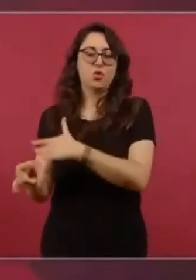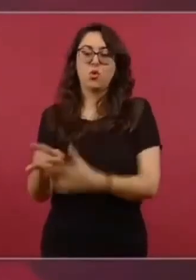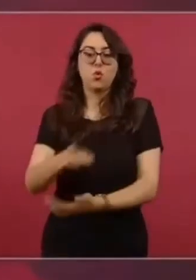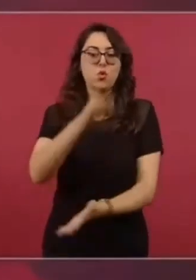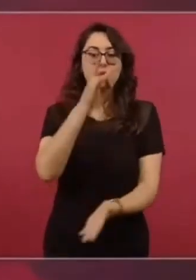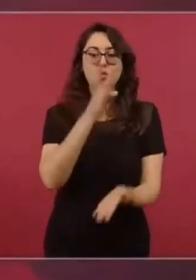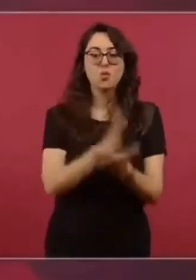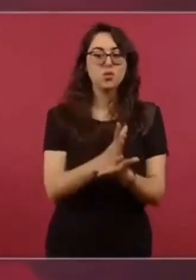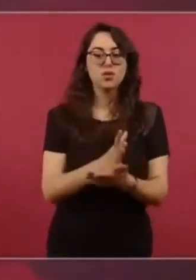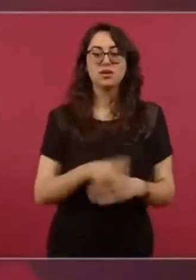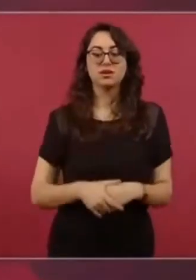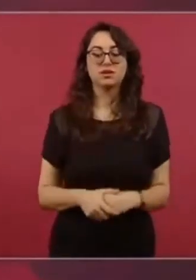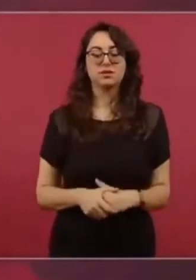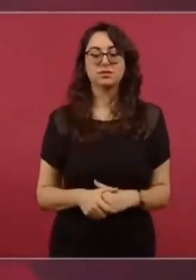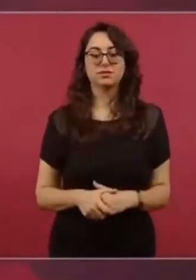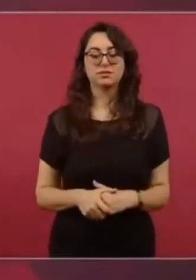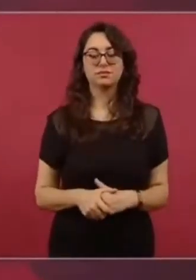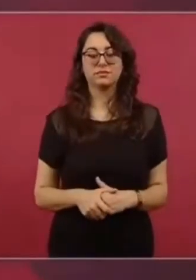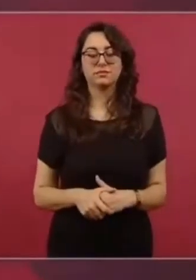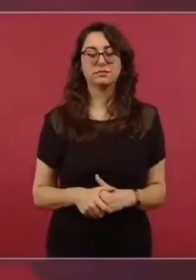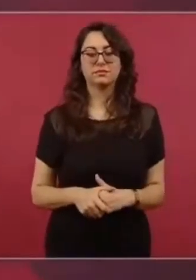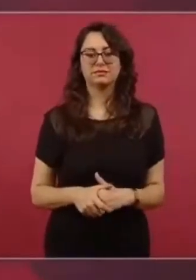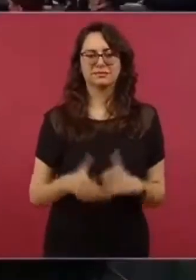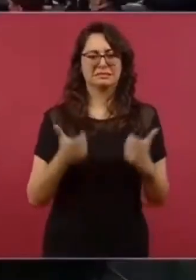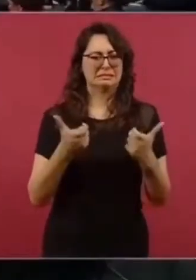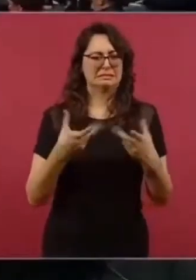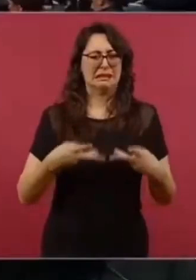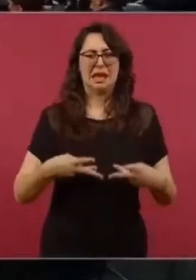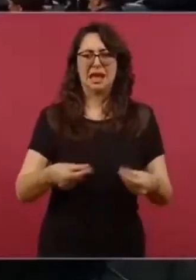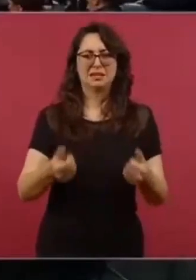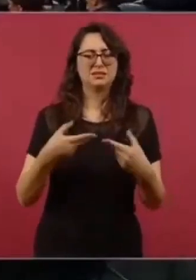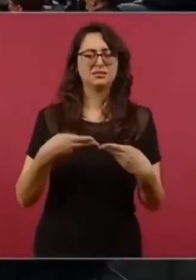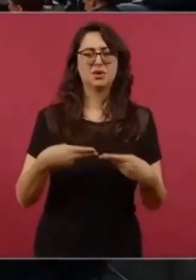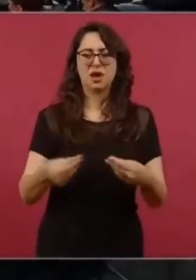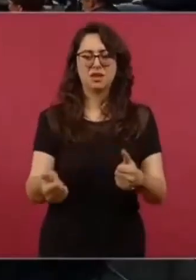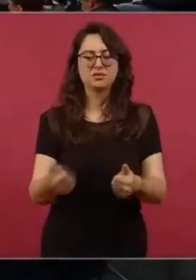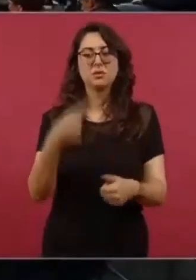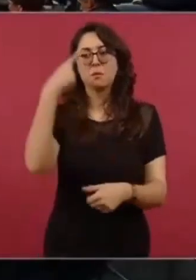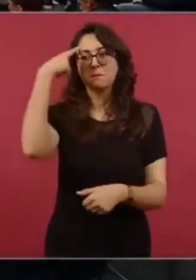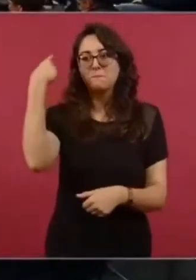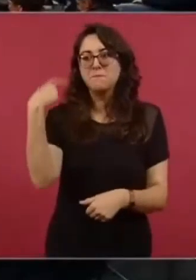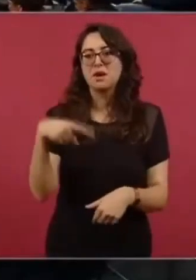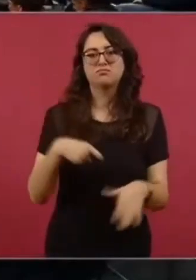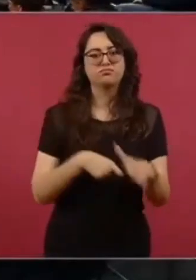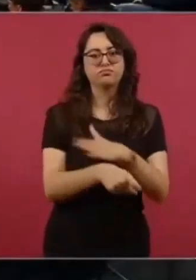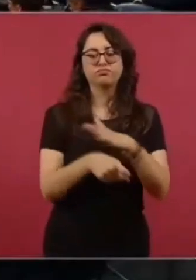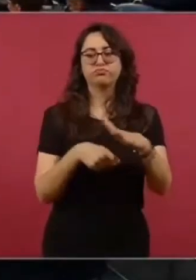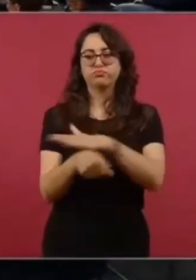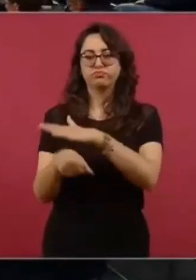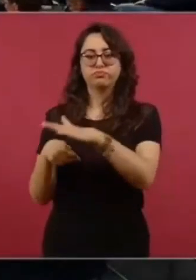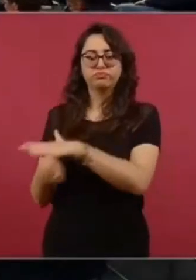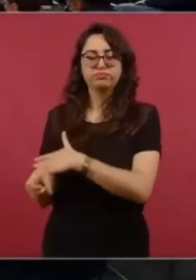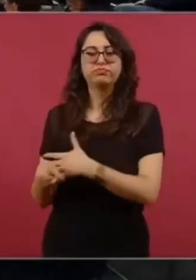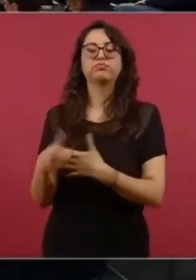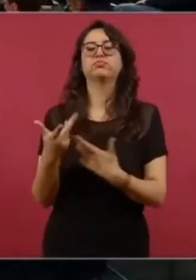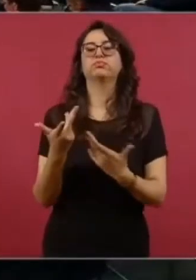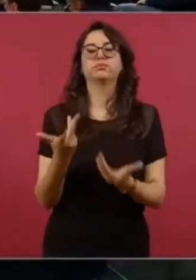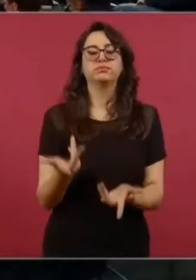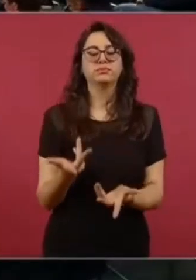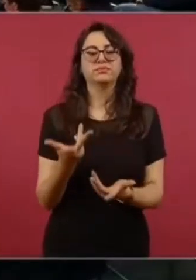Pero muchísimo dinero para lobby, para el coyotaje, para